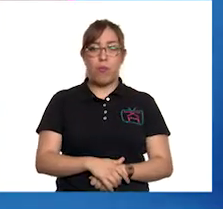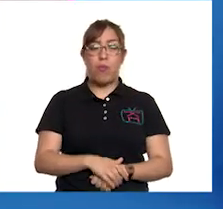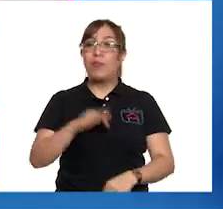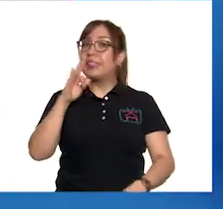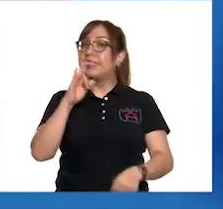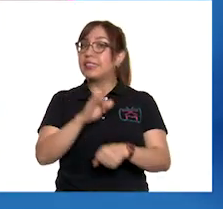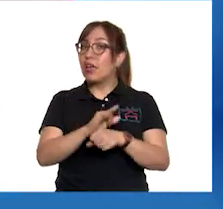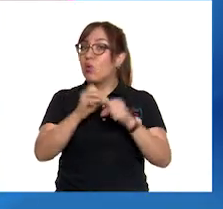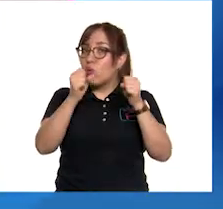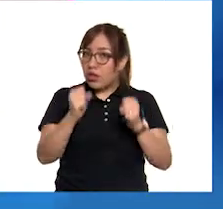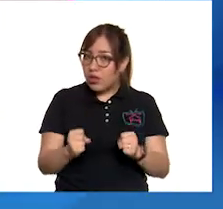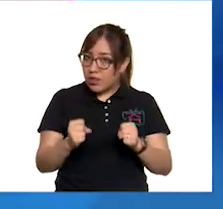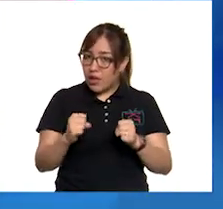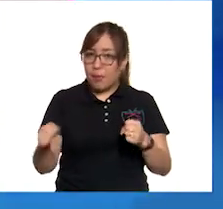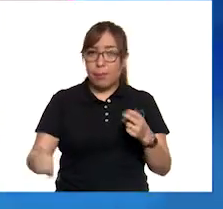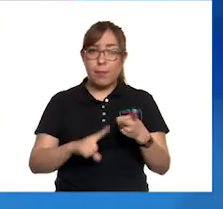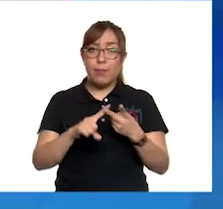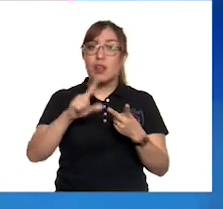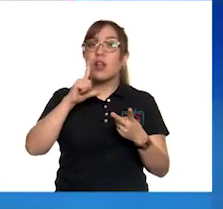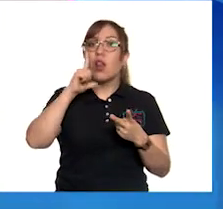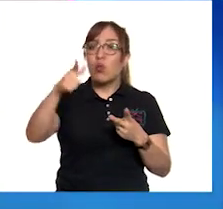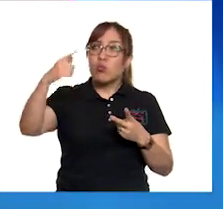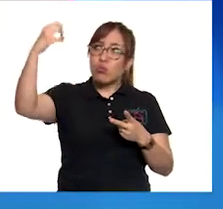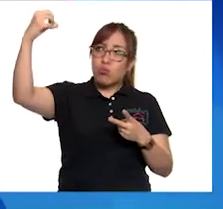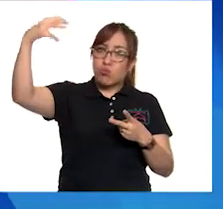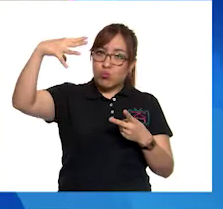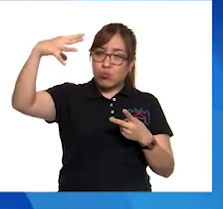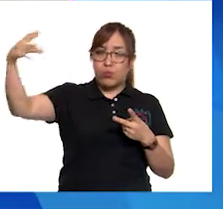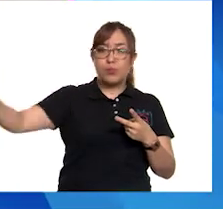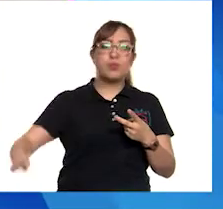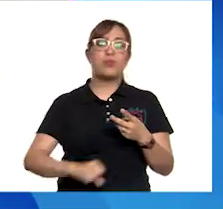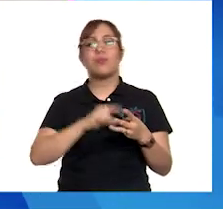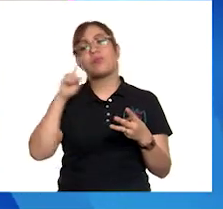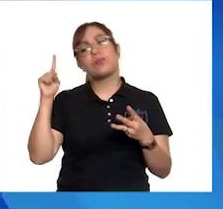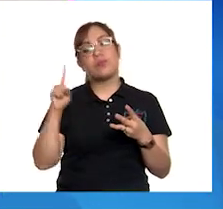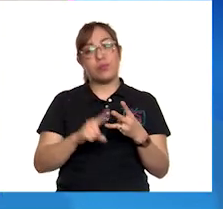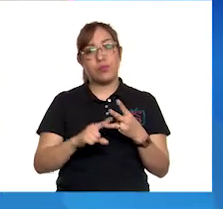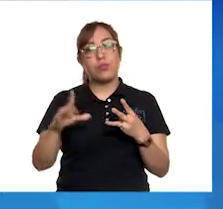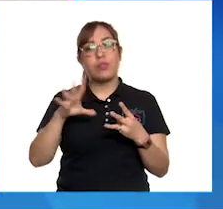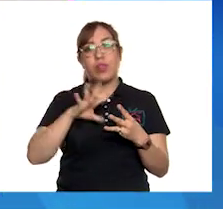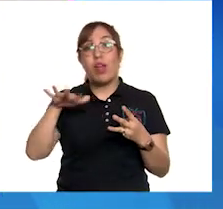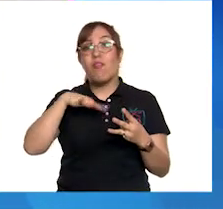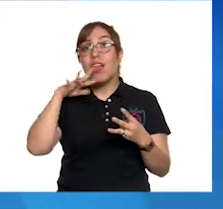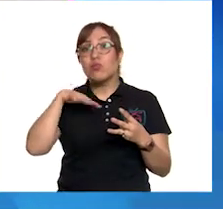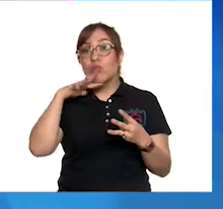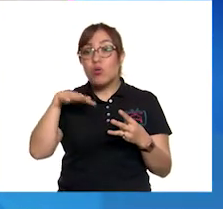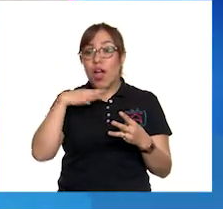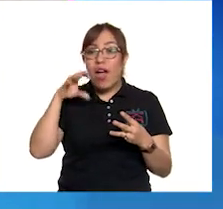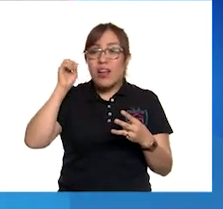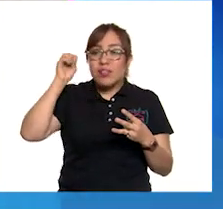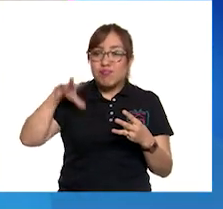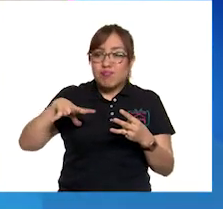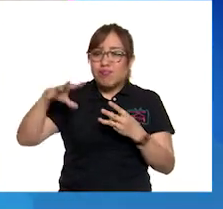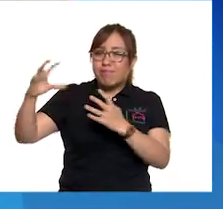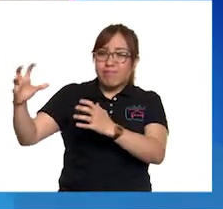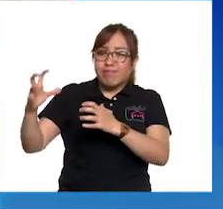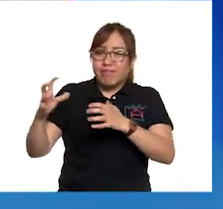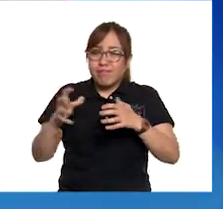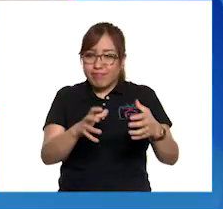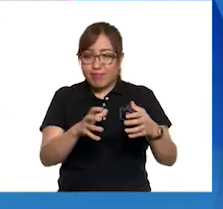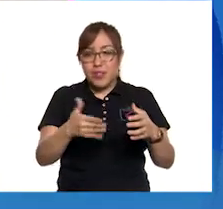pública, alumbrado público, tener la recolección de la basura, el acceso al agua.